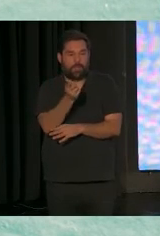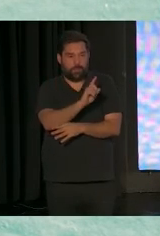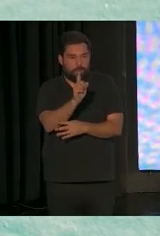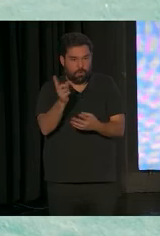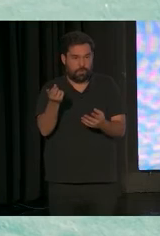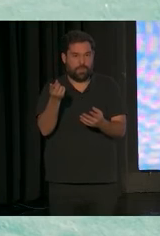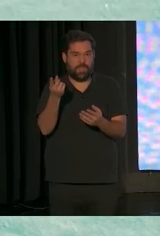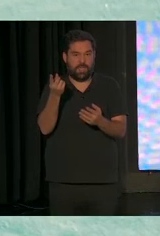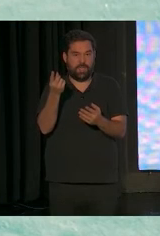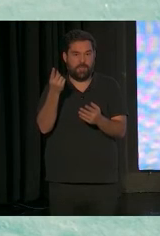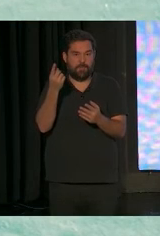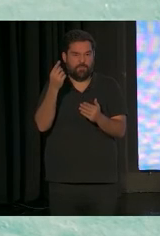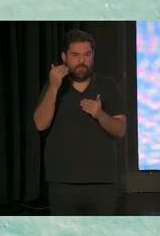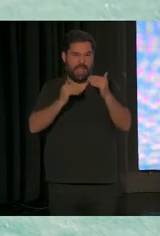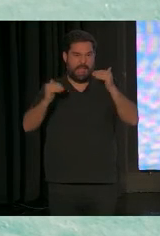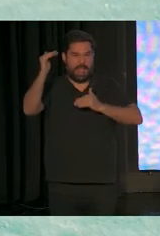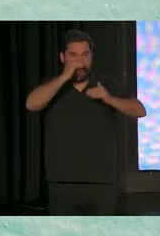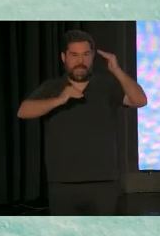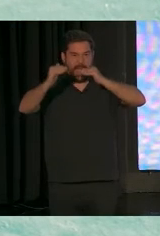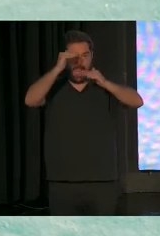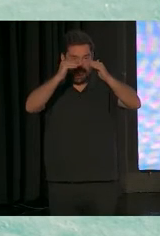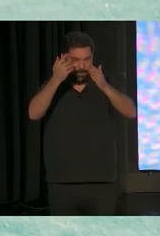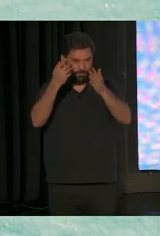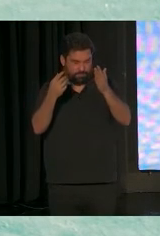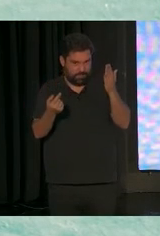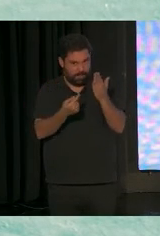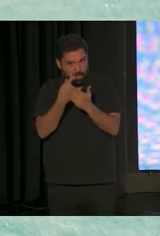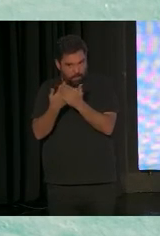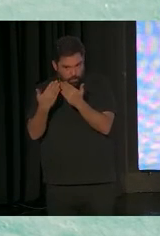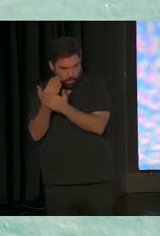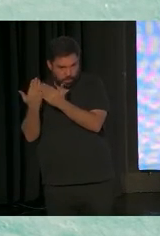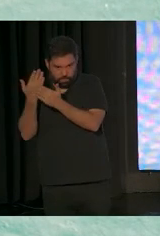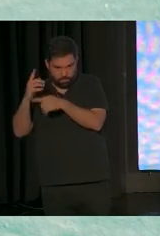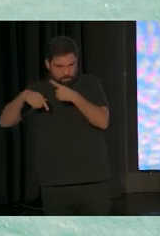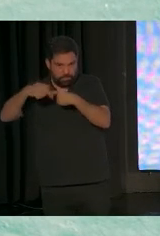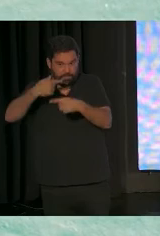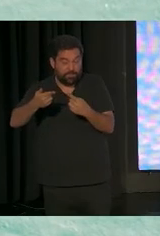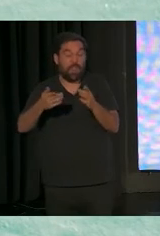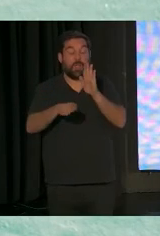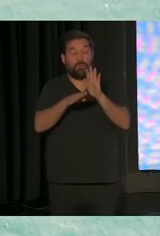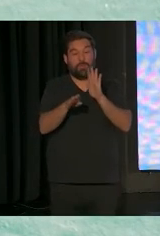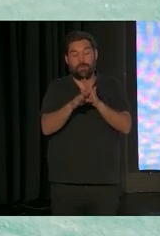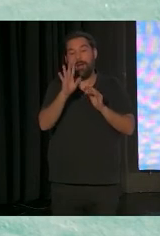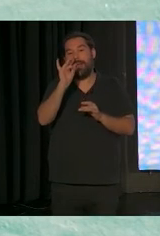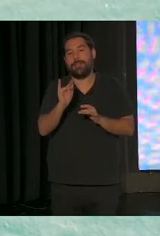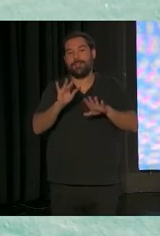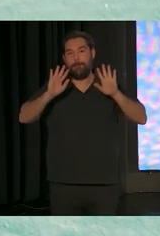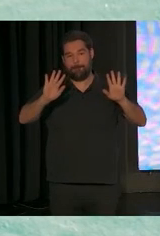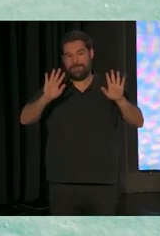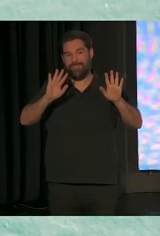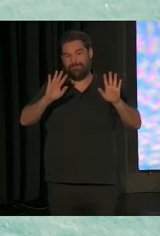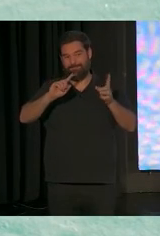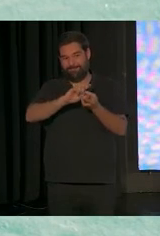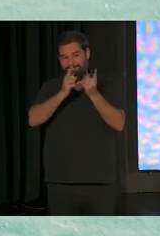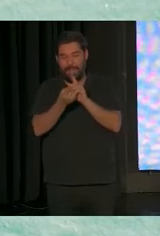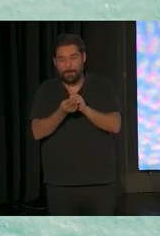de escalas para nosotros trabajar en el día a día. Hay que seguir hablando de eso, por supuesto. Pero hay que irnos ya a ver cómo estamos haciendo